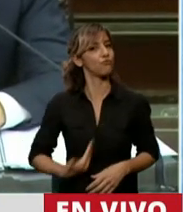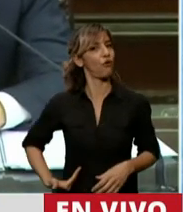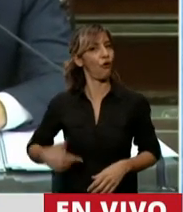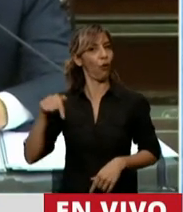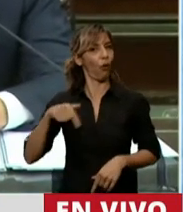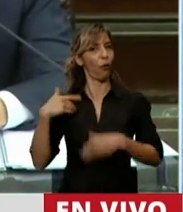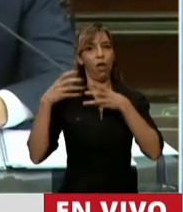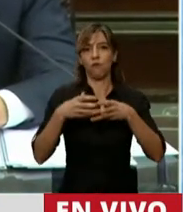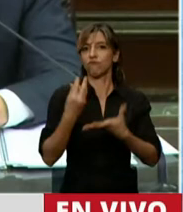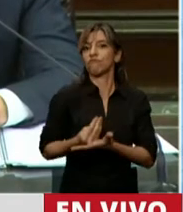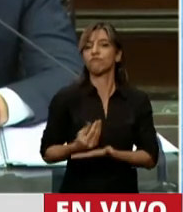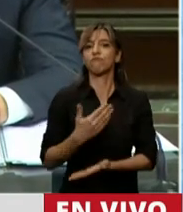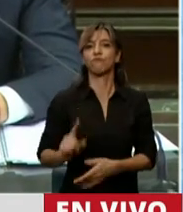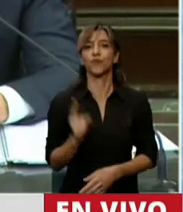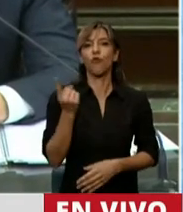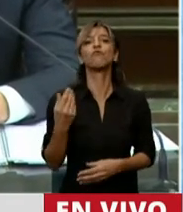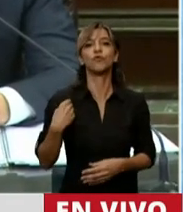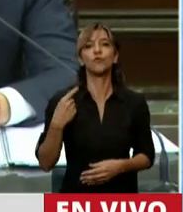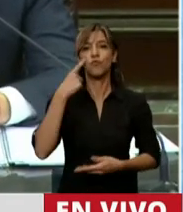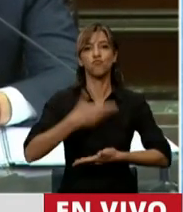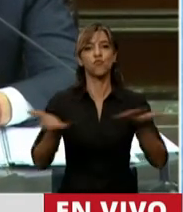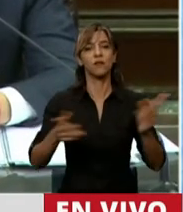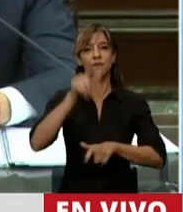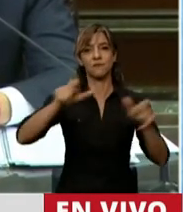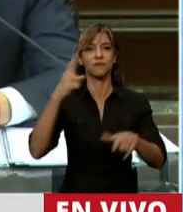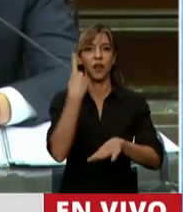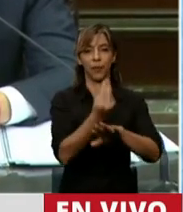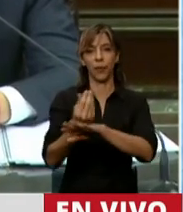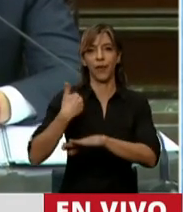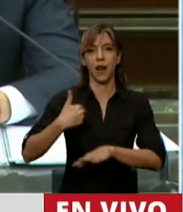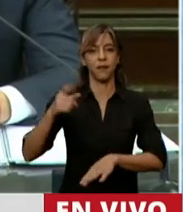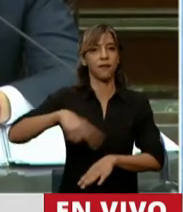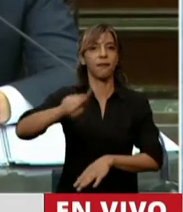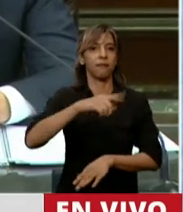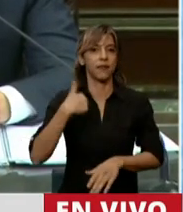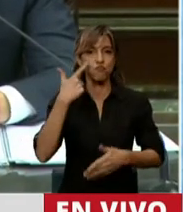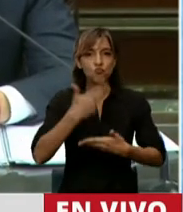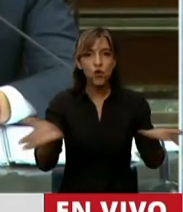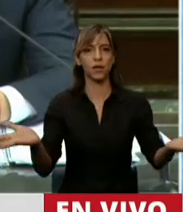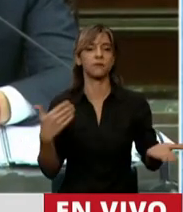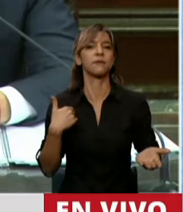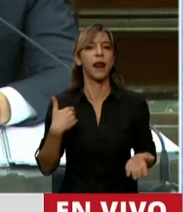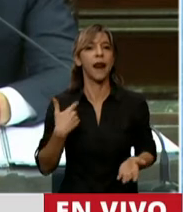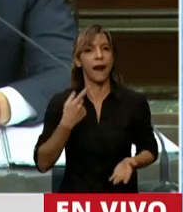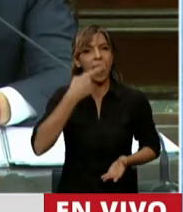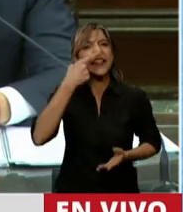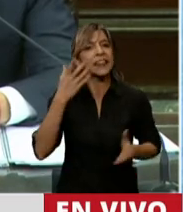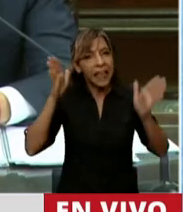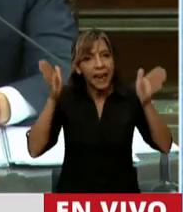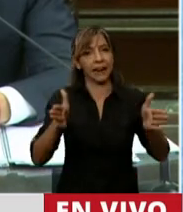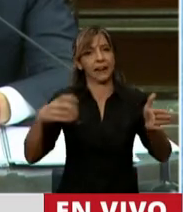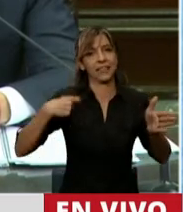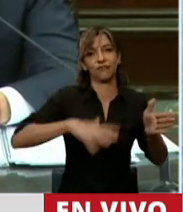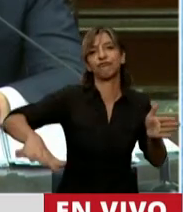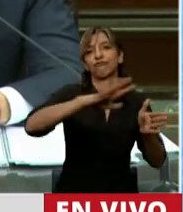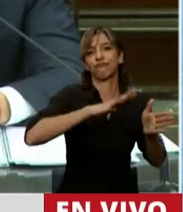puesto a los seres humanos, a los argentinos y argentinas, por encima de los intereses económicos. Y ha desarrollado políticas